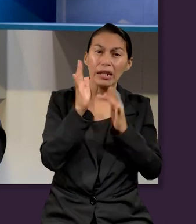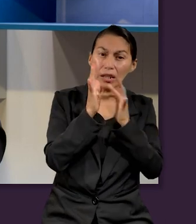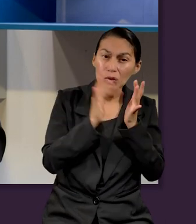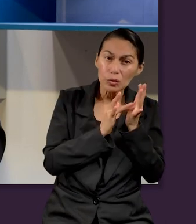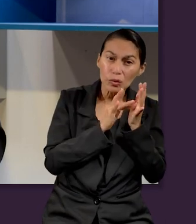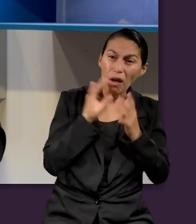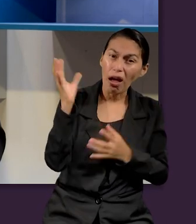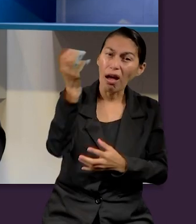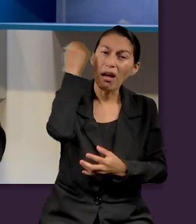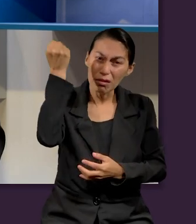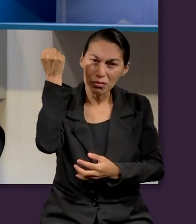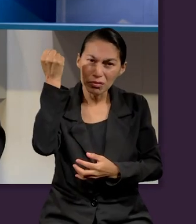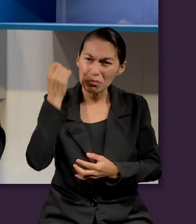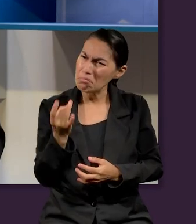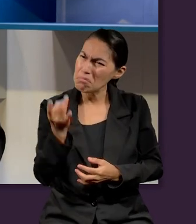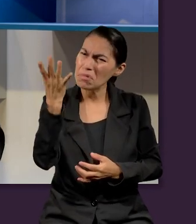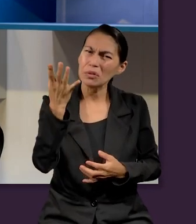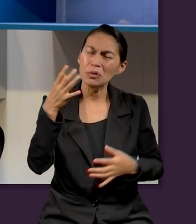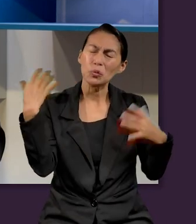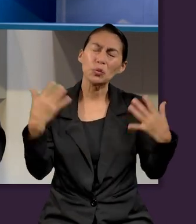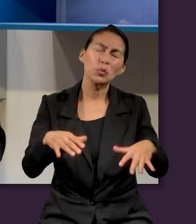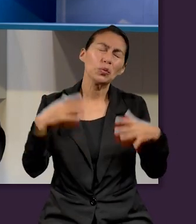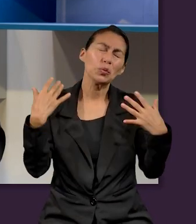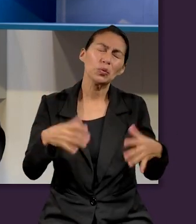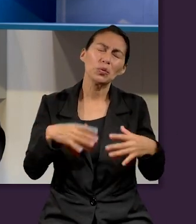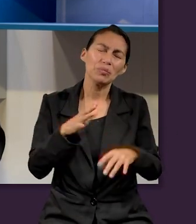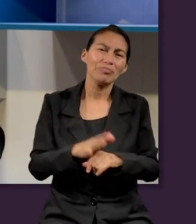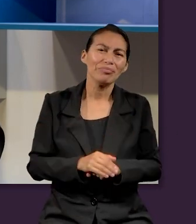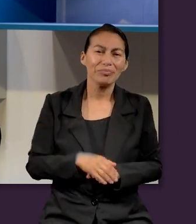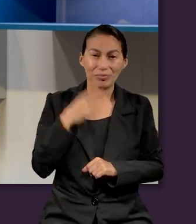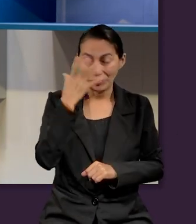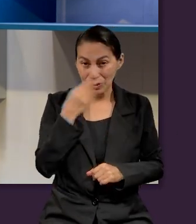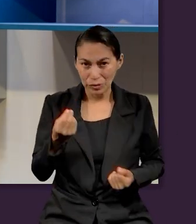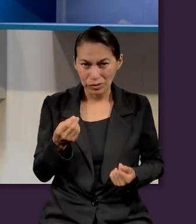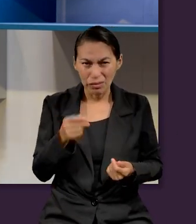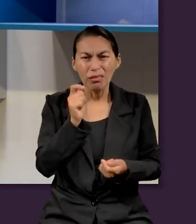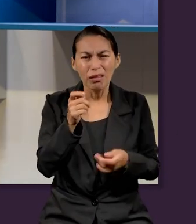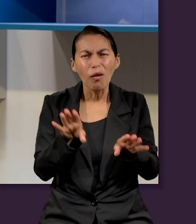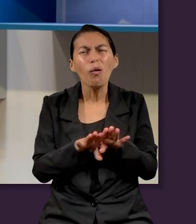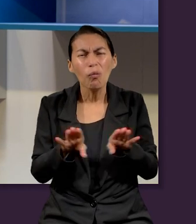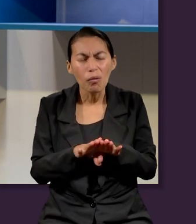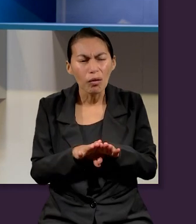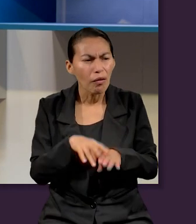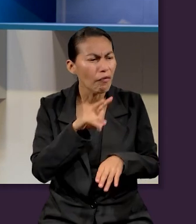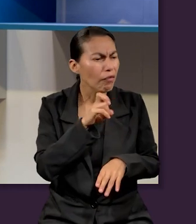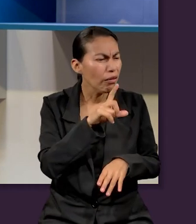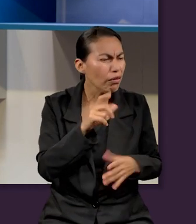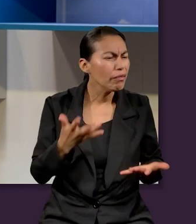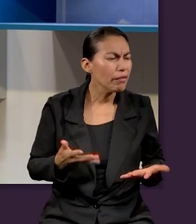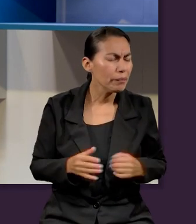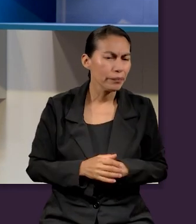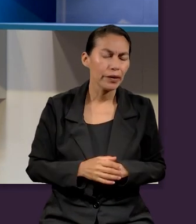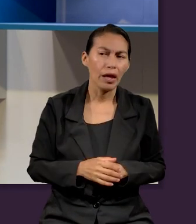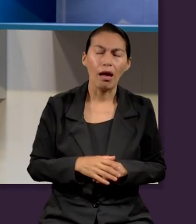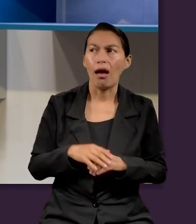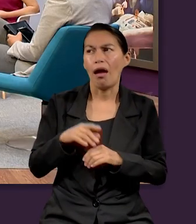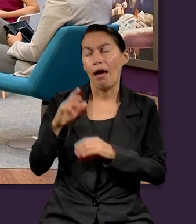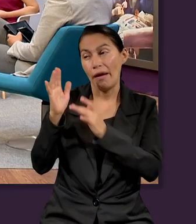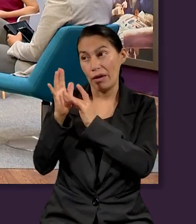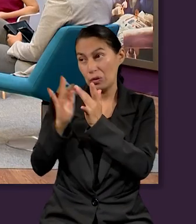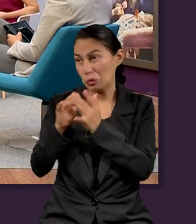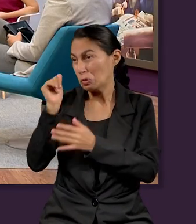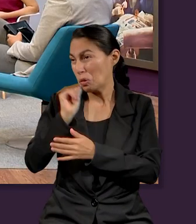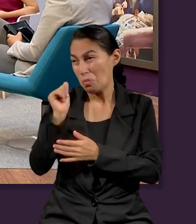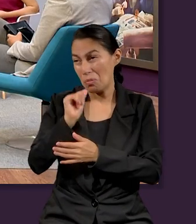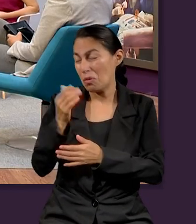venció vez tras vez, una y otra. Todas las ganó. ¿Cómo le hizo, Valeria, para ganarlas todas? Pues él siempre puso